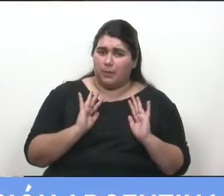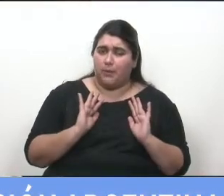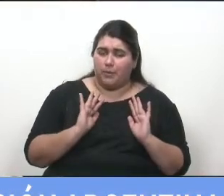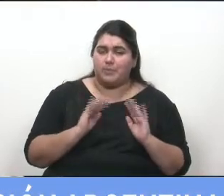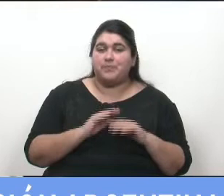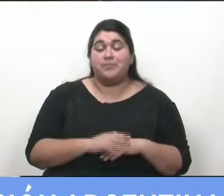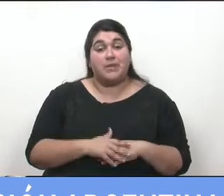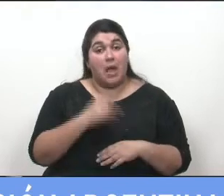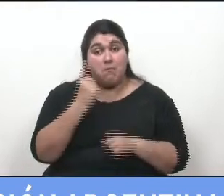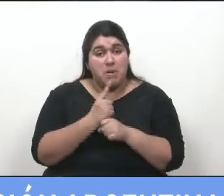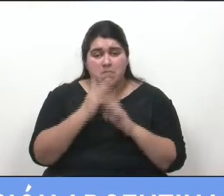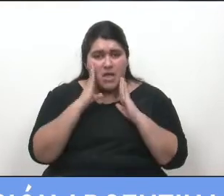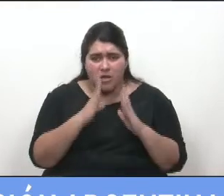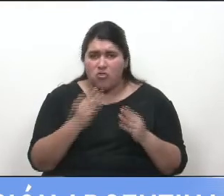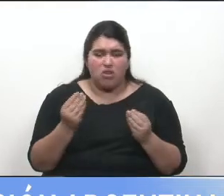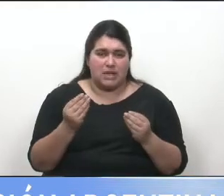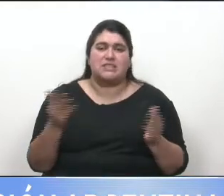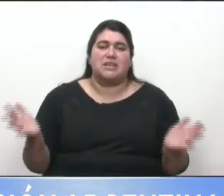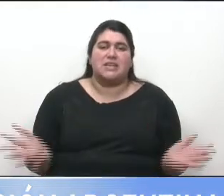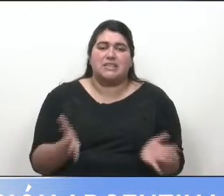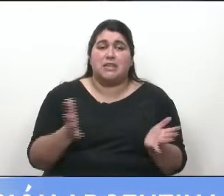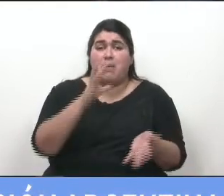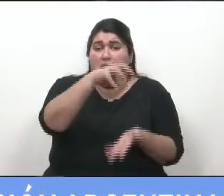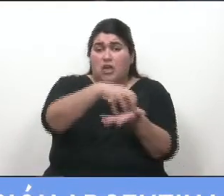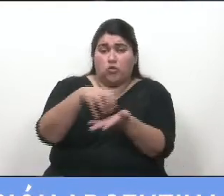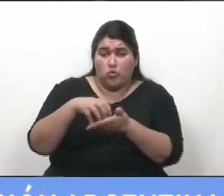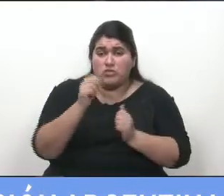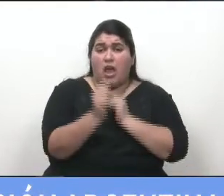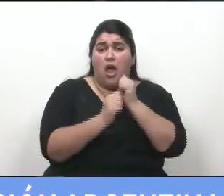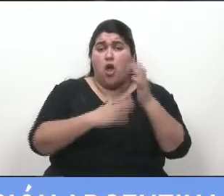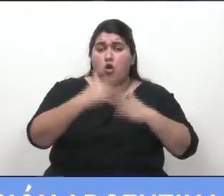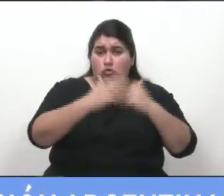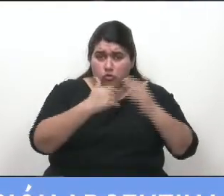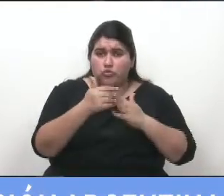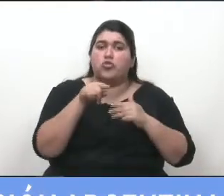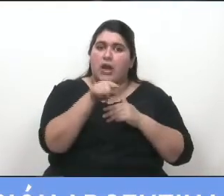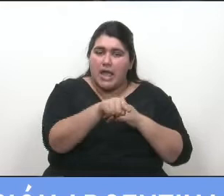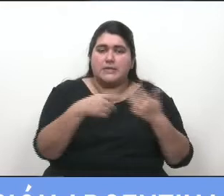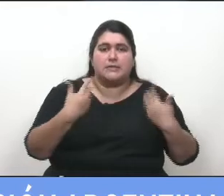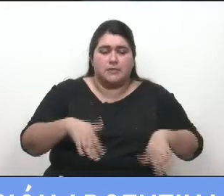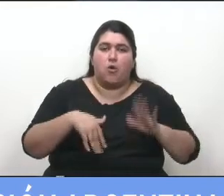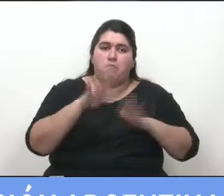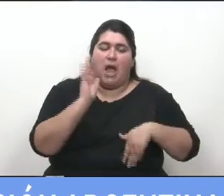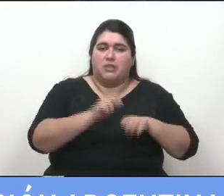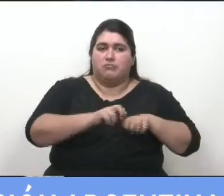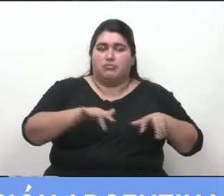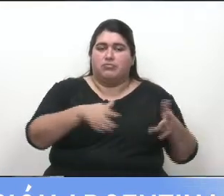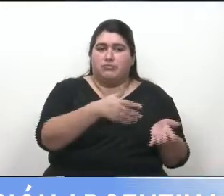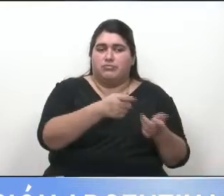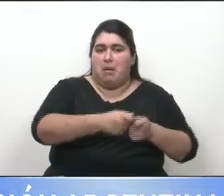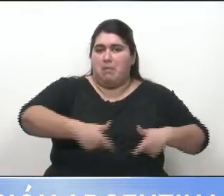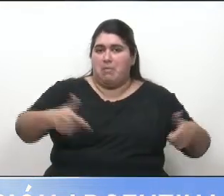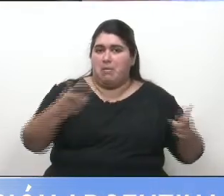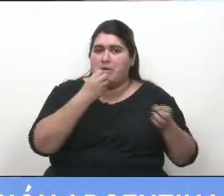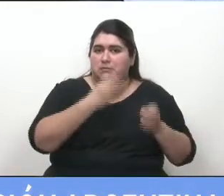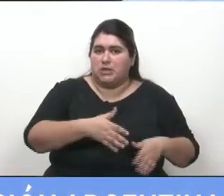primer lugar, incentivar la industria de la construcción tiene un importante efecto multiplicador en la economía, dado